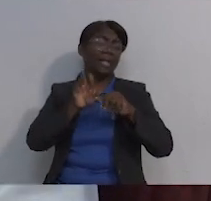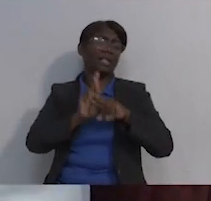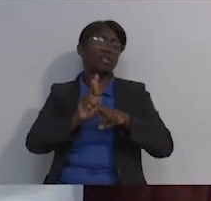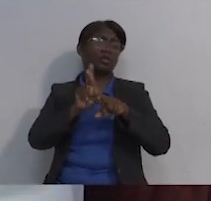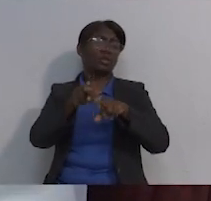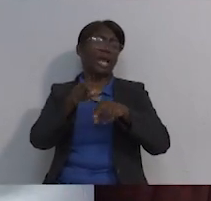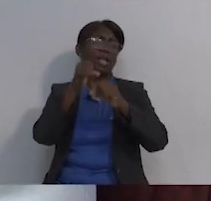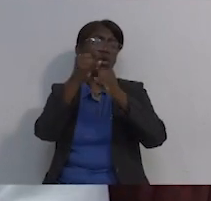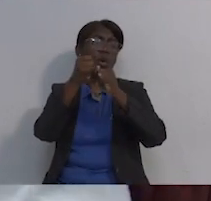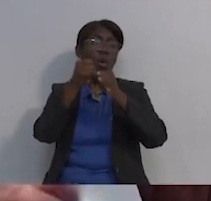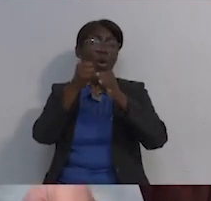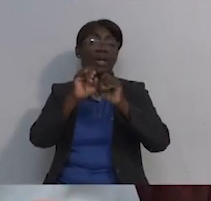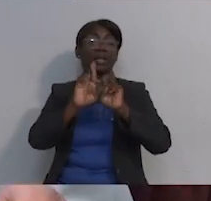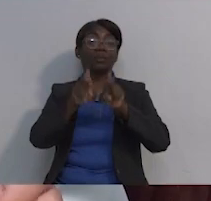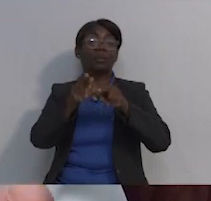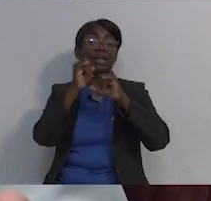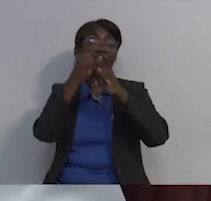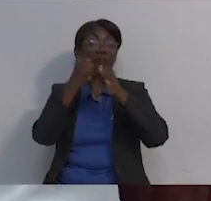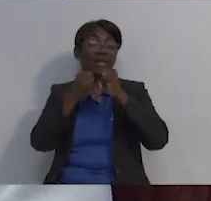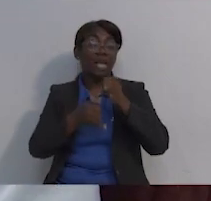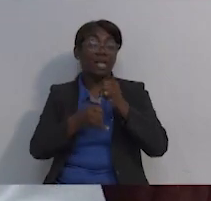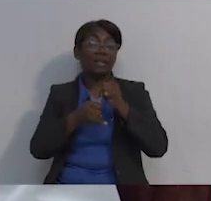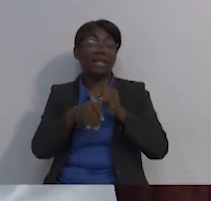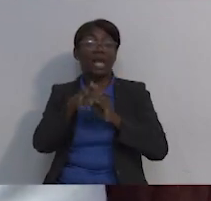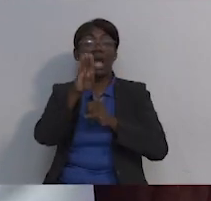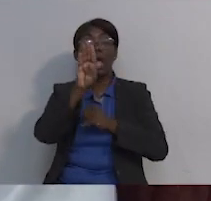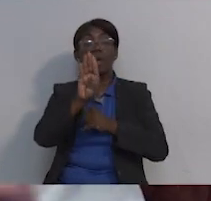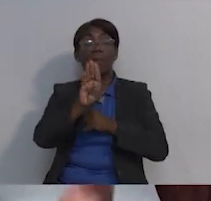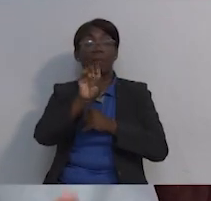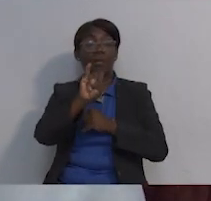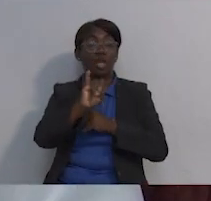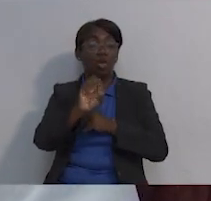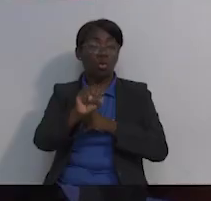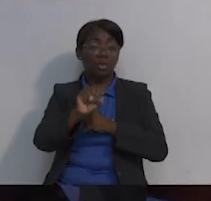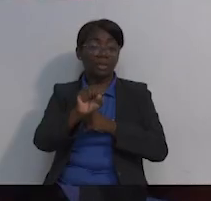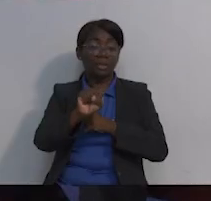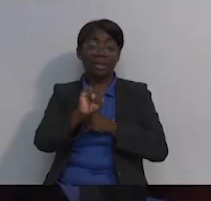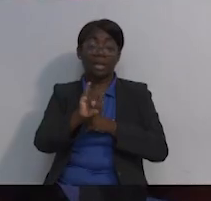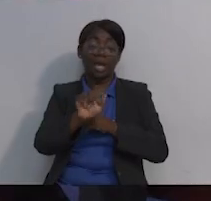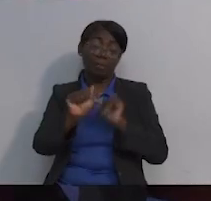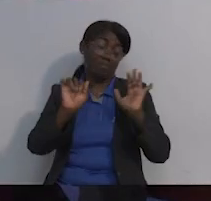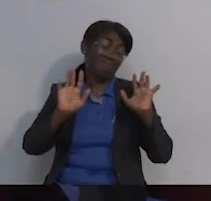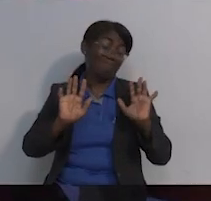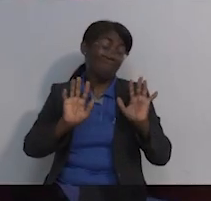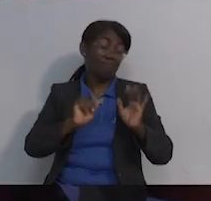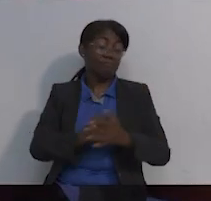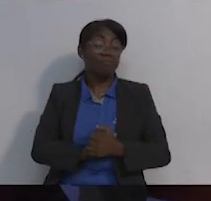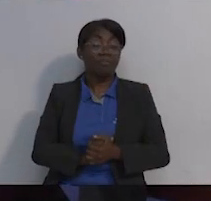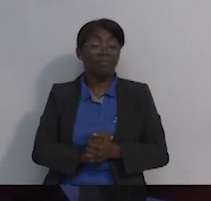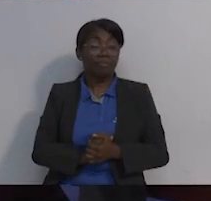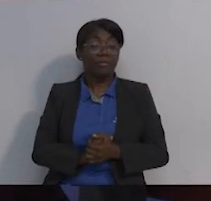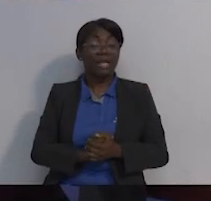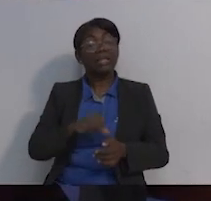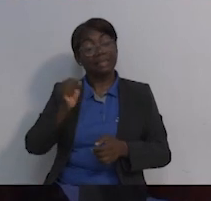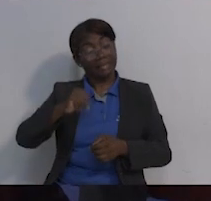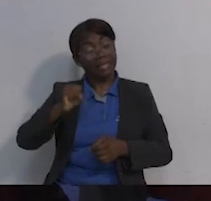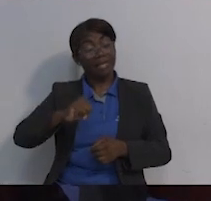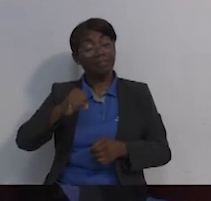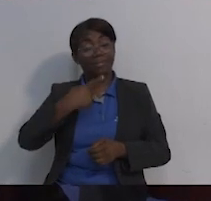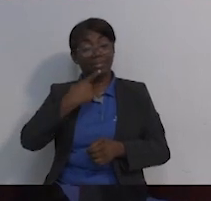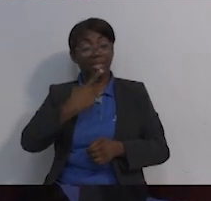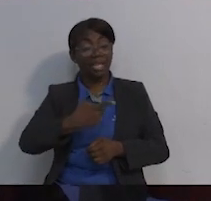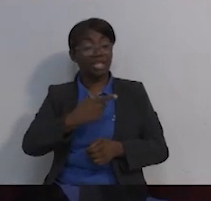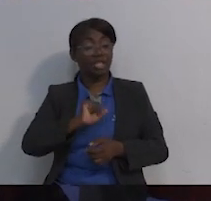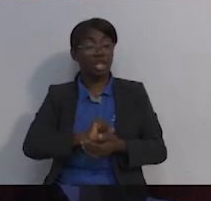todo va a depender de ese resultado final que se obtiene en esa biopsia demorada, ¿no? Sí, por supuesto. Ese es lo que dicen que